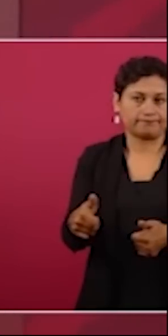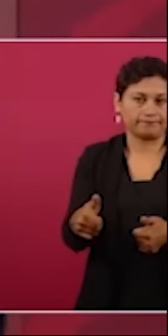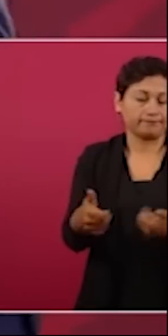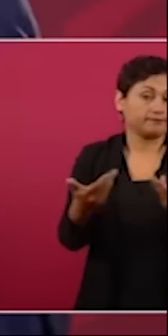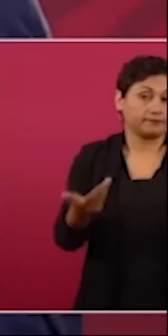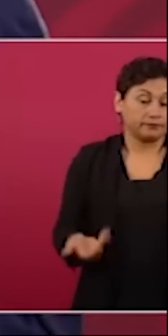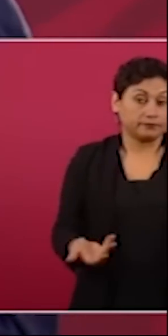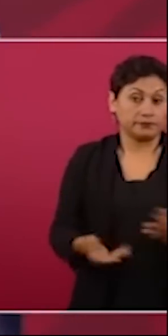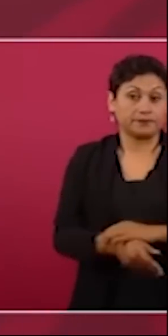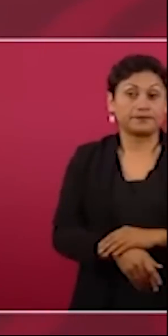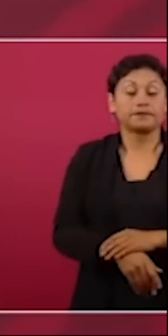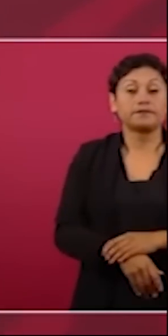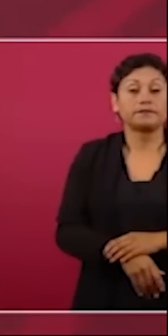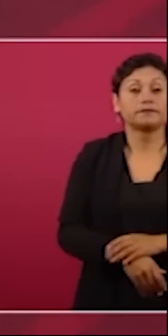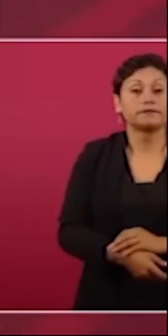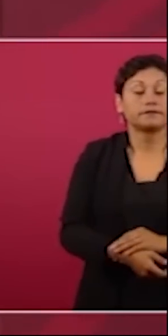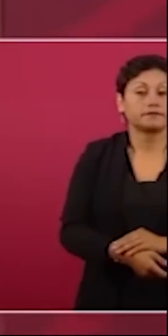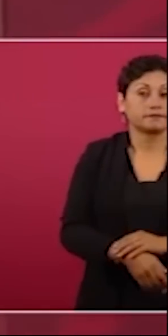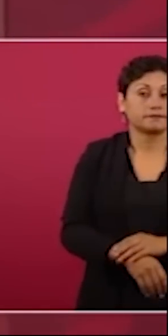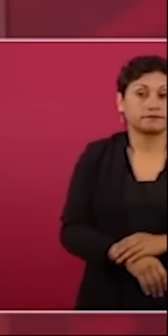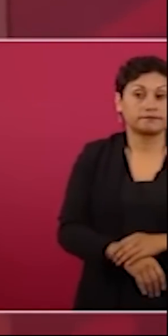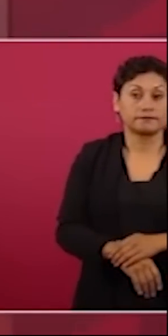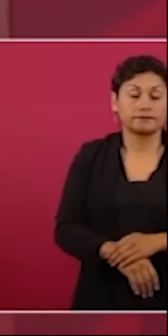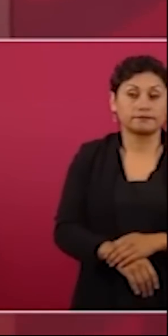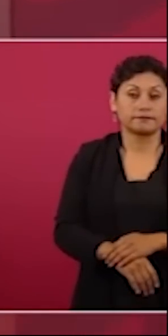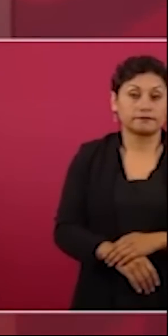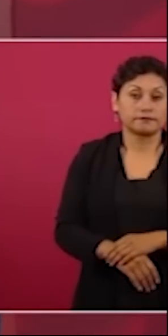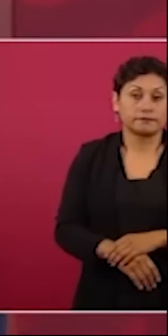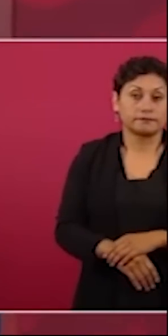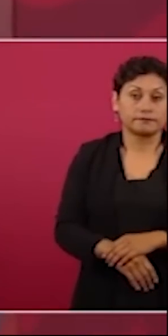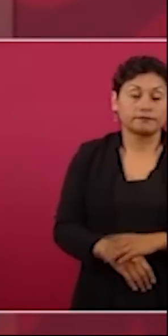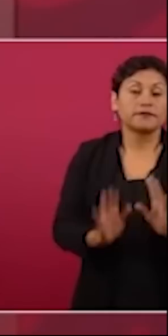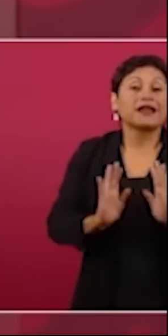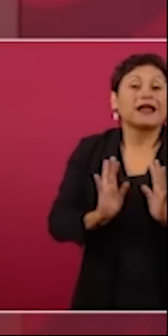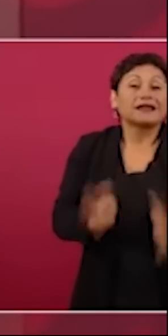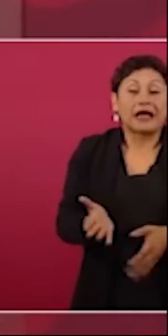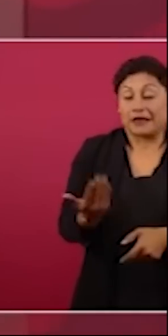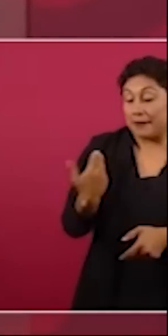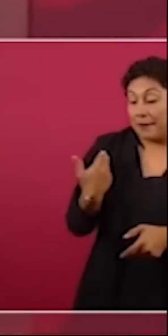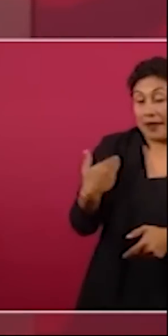ya se estaba logrando achicar los pozos